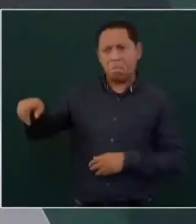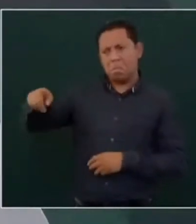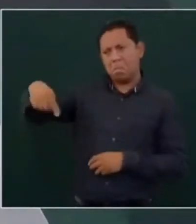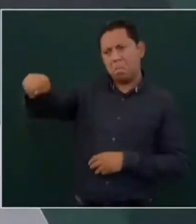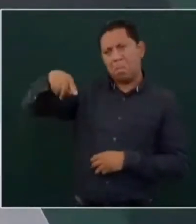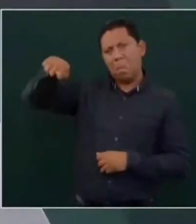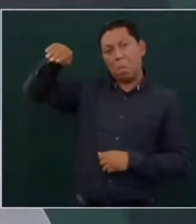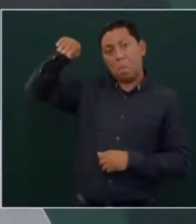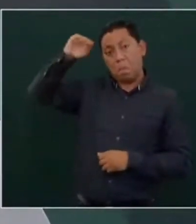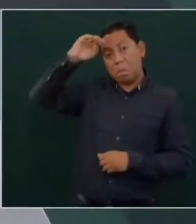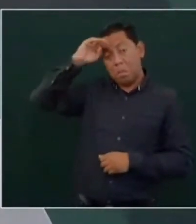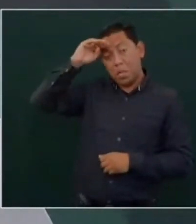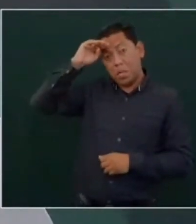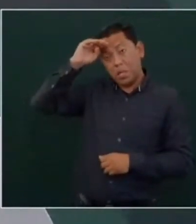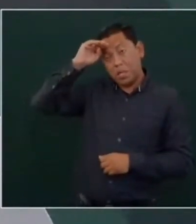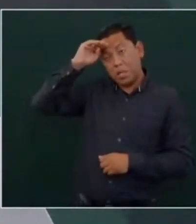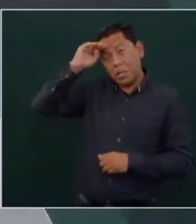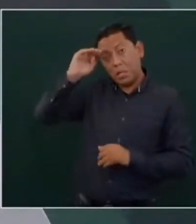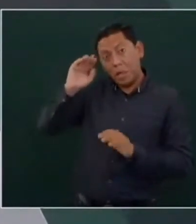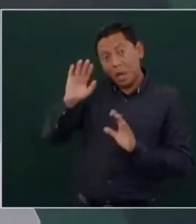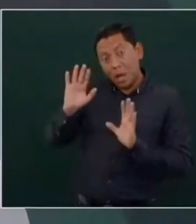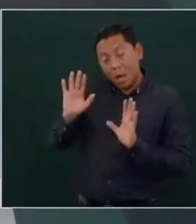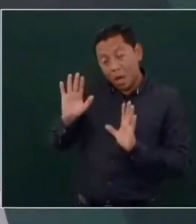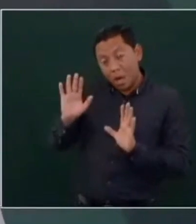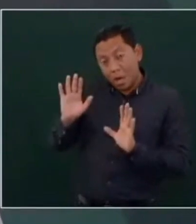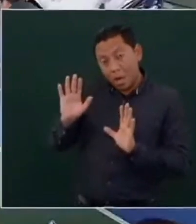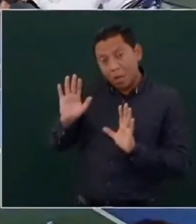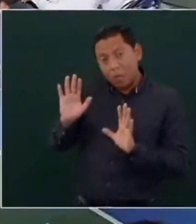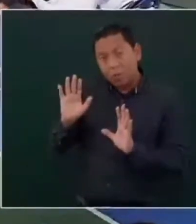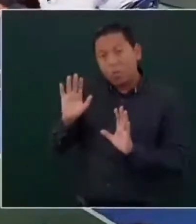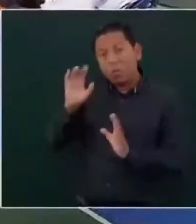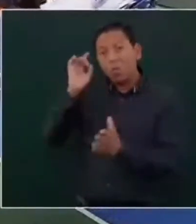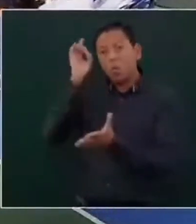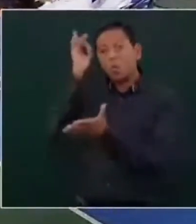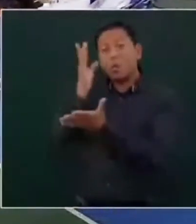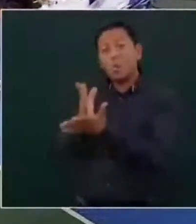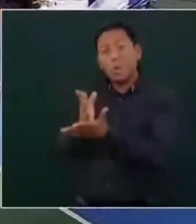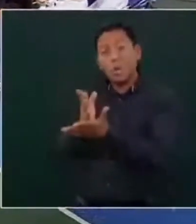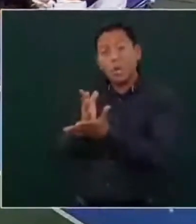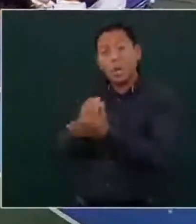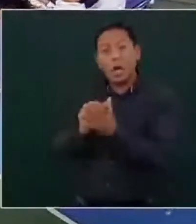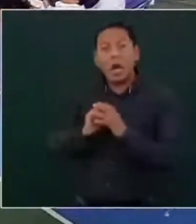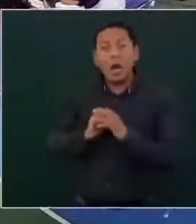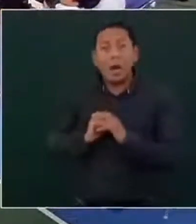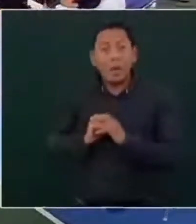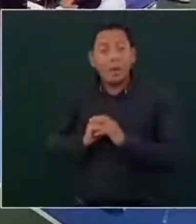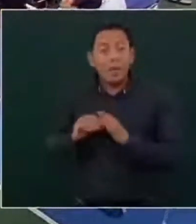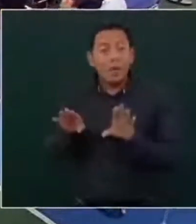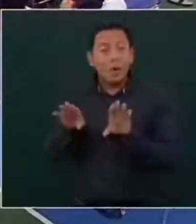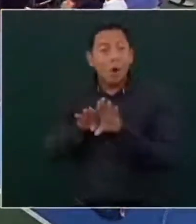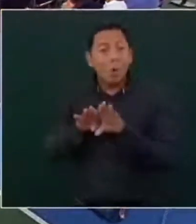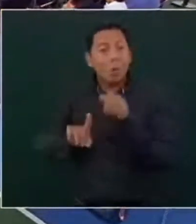pensaran de que la única alternativa era la vía armada